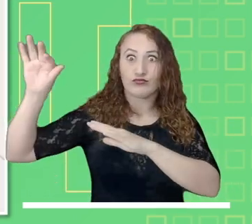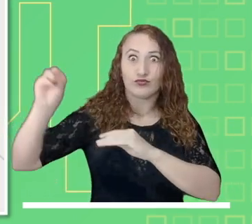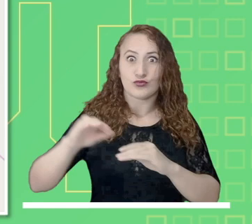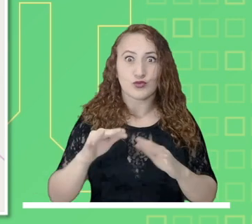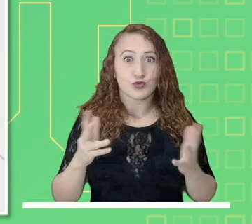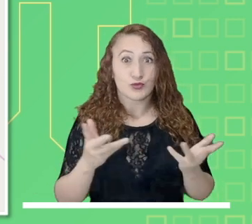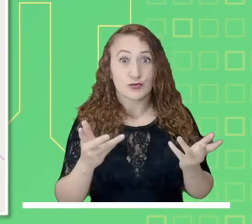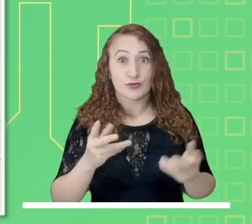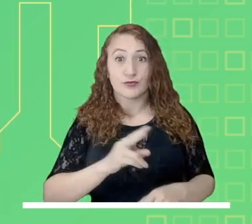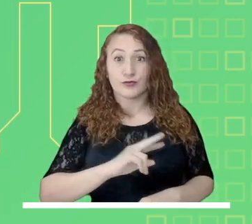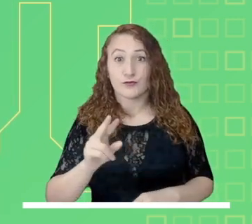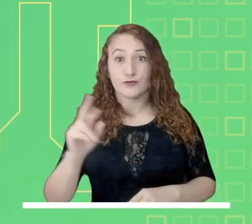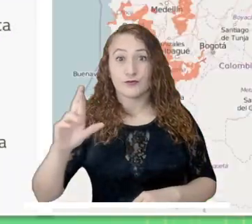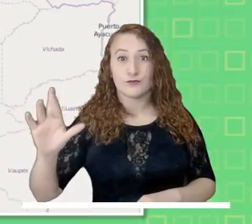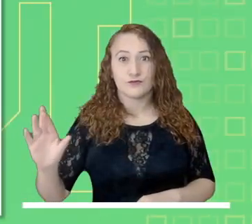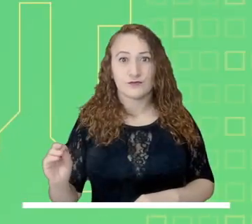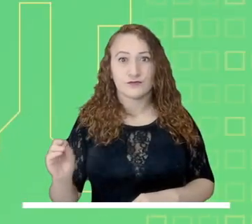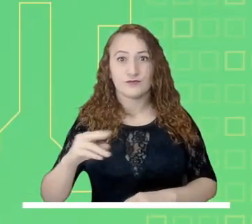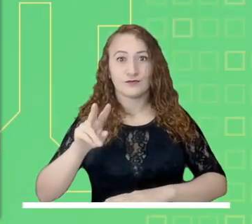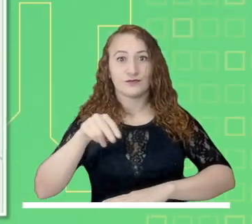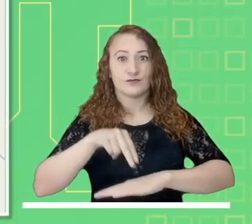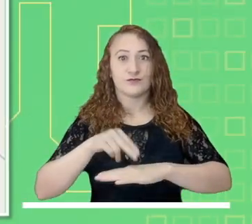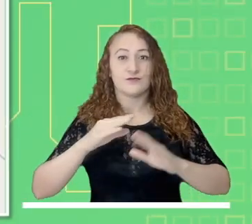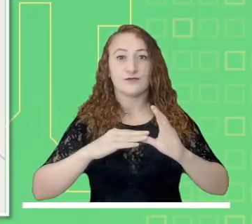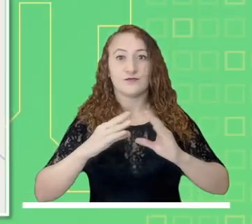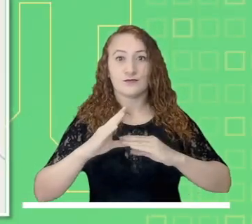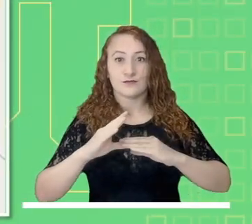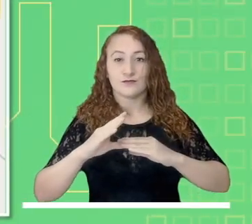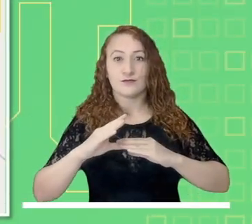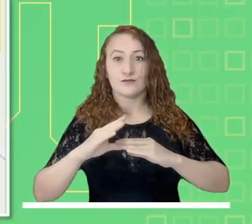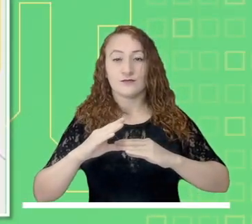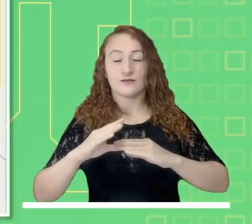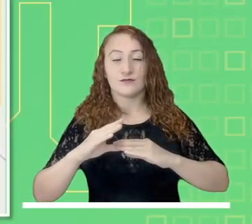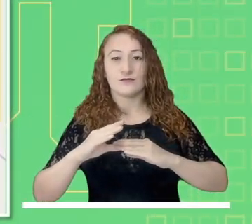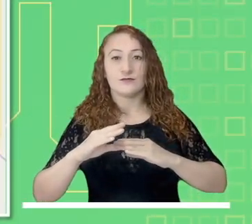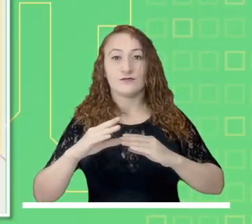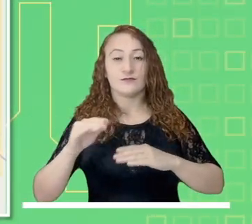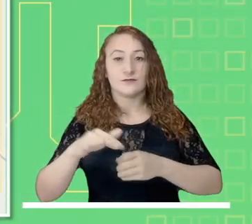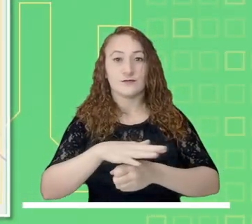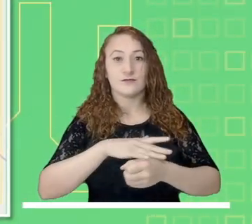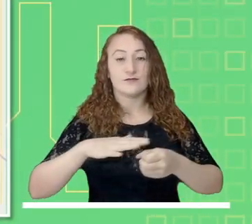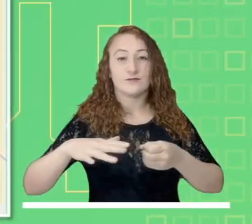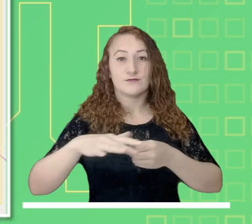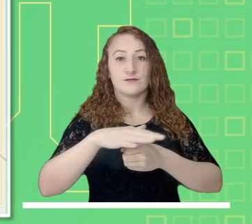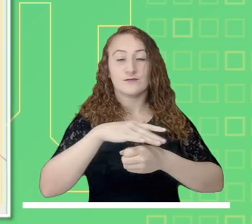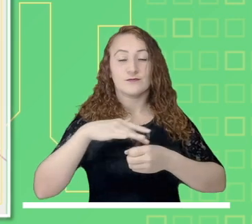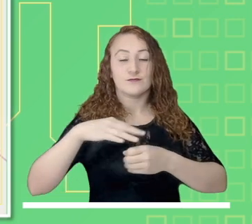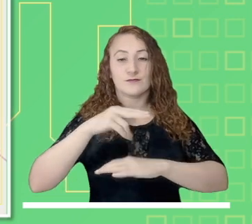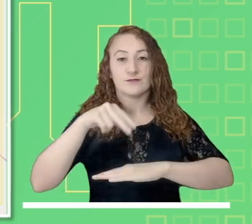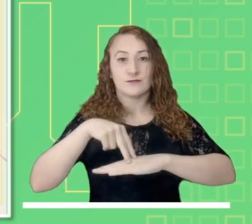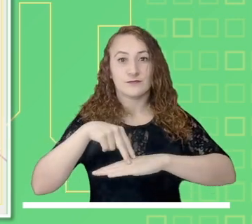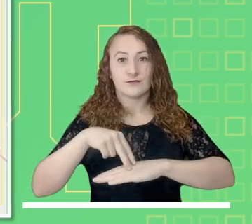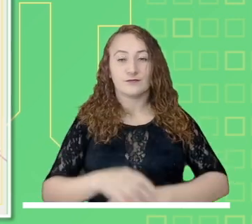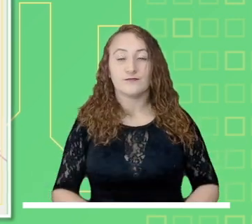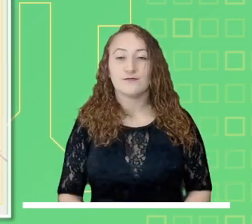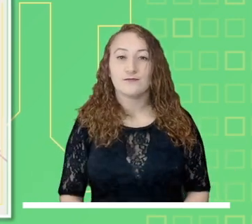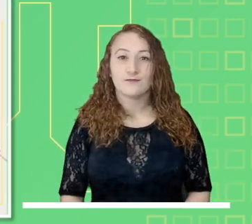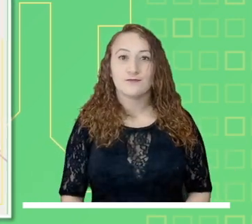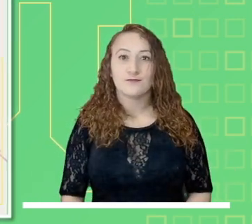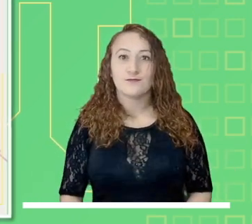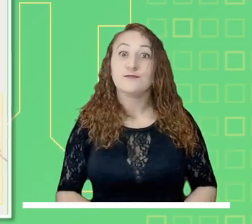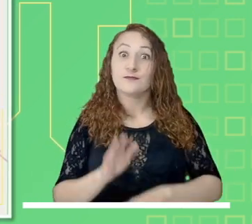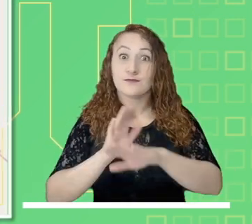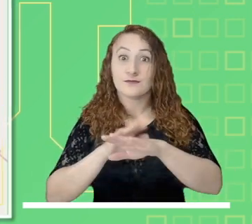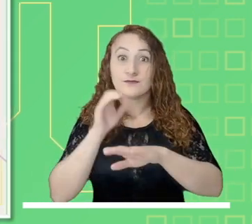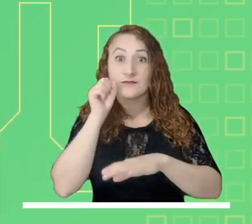Cesar, Magdalena, La Guajira, Meta y Casanare. Alerta roja por probabilidad de deslizamientos de tierra en Valle del Cauca,